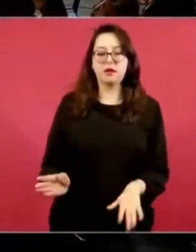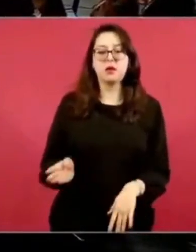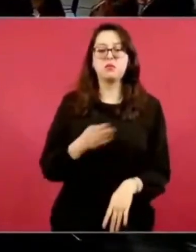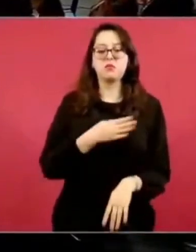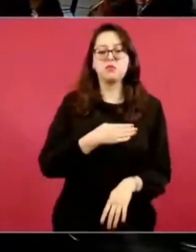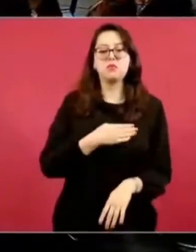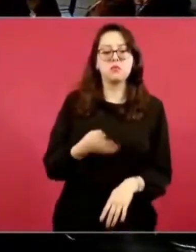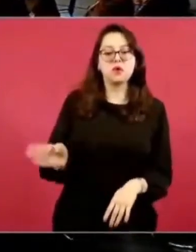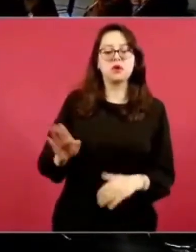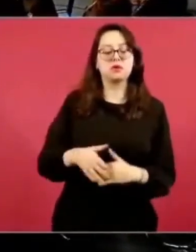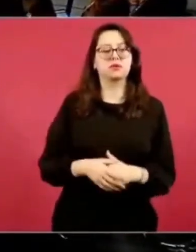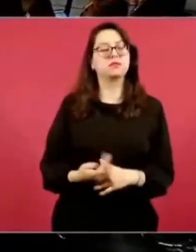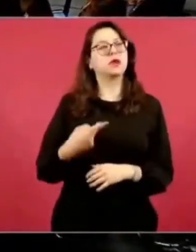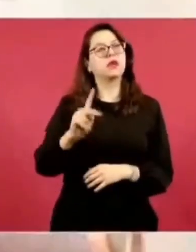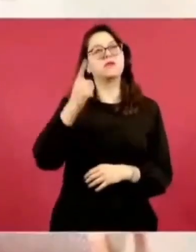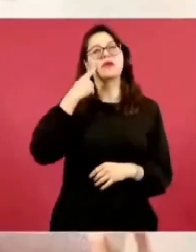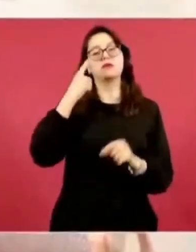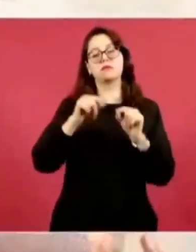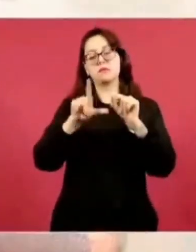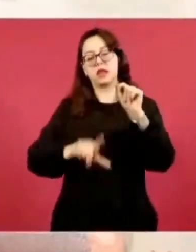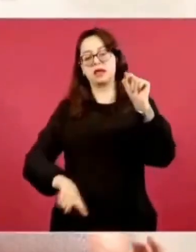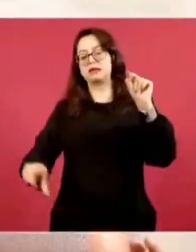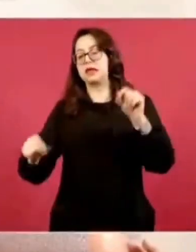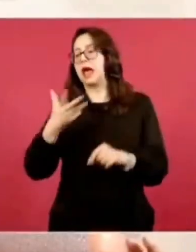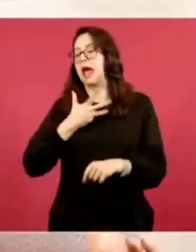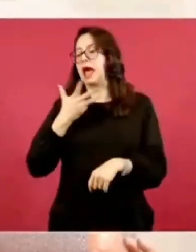gasolineras en el país, no sé,